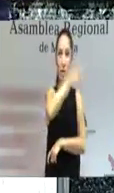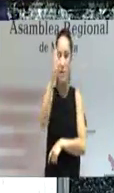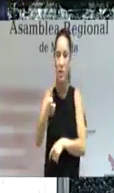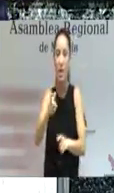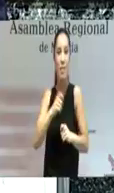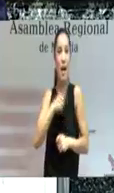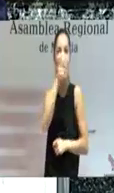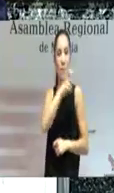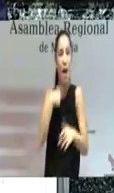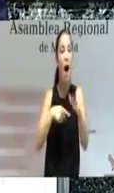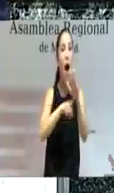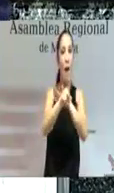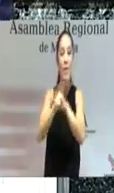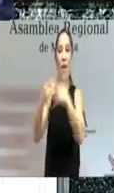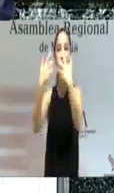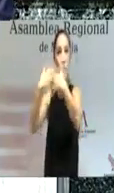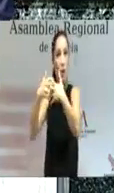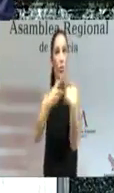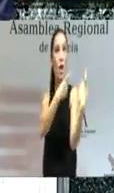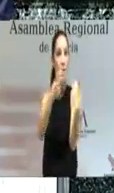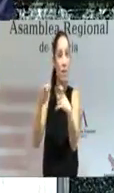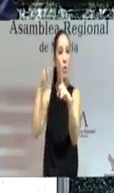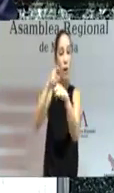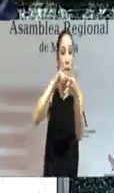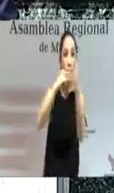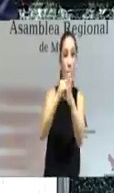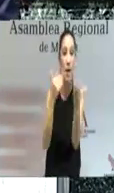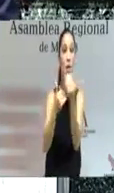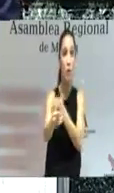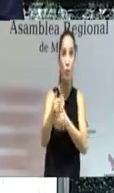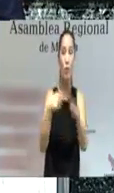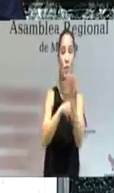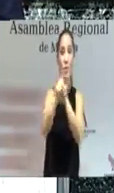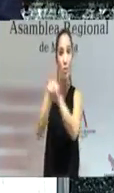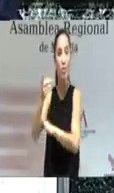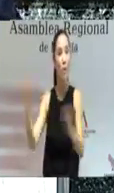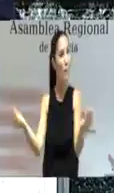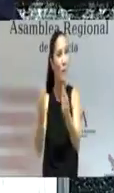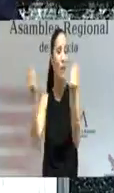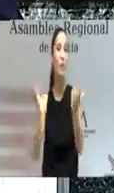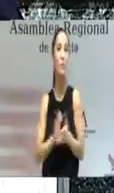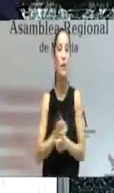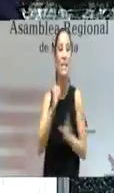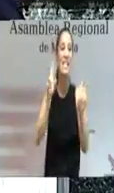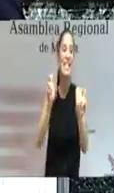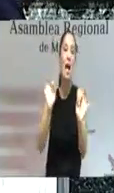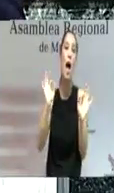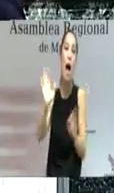en lograr las infraestructuras necesarias para los planes que van a permitir nuestro desarrollo. El AVE.